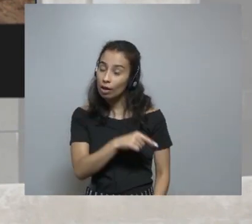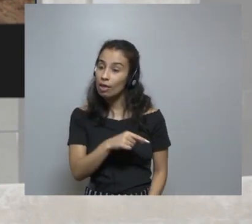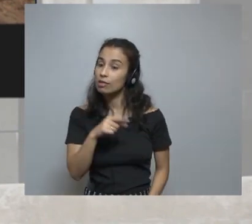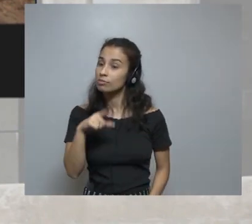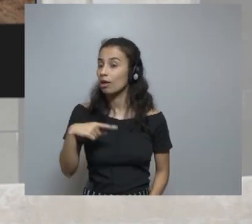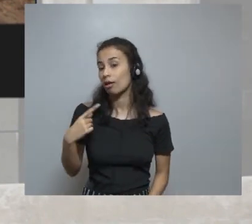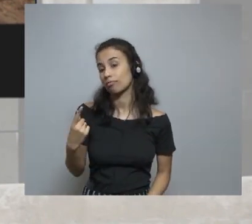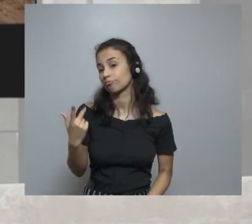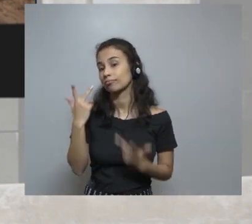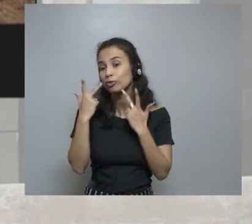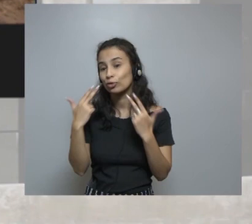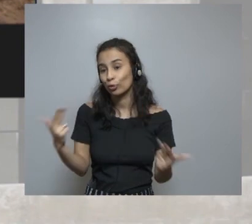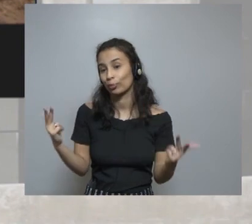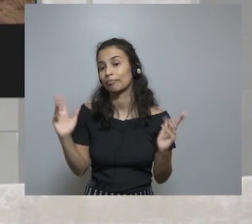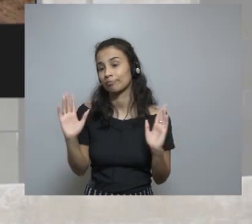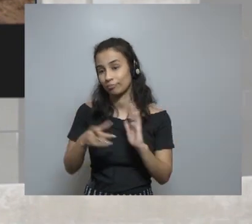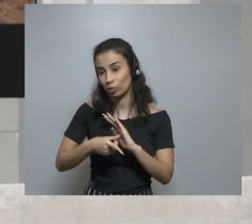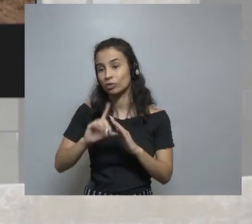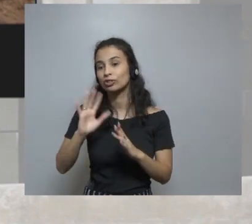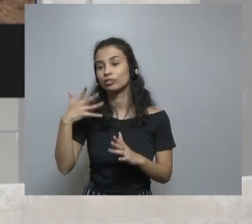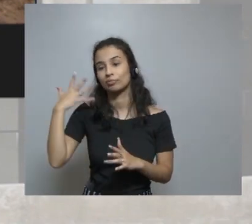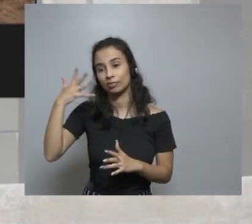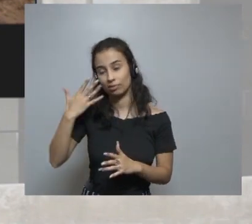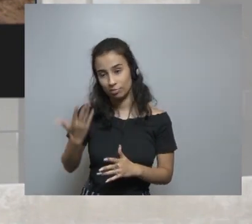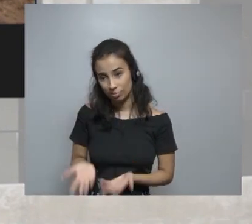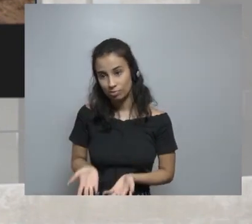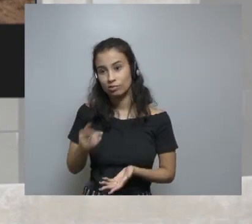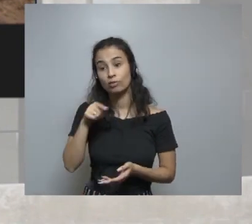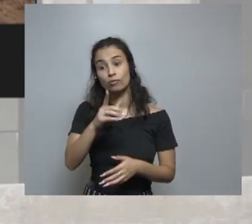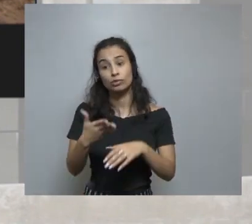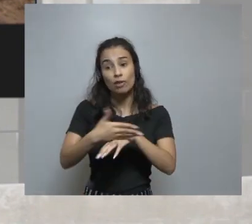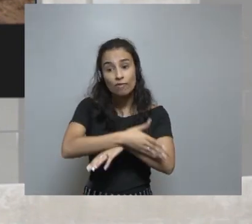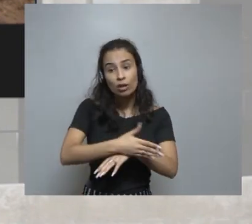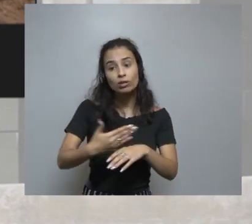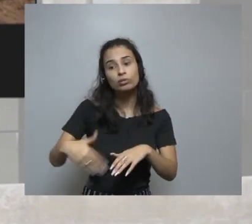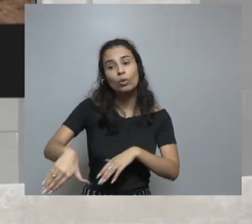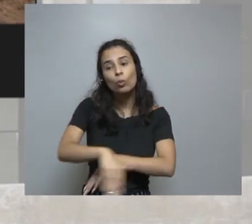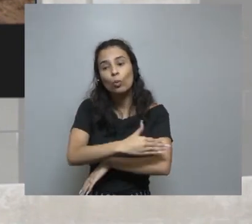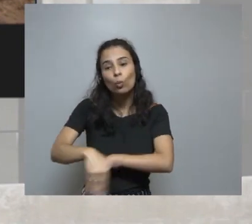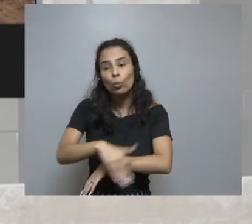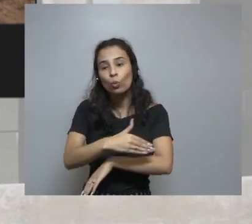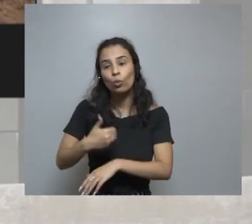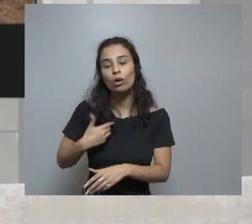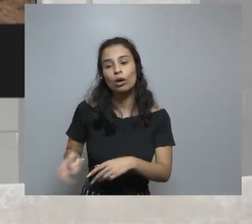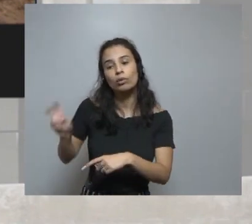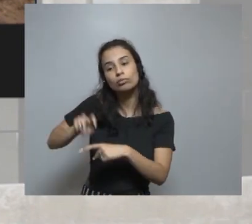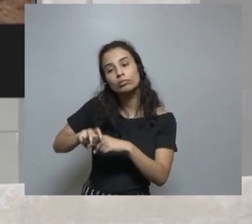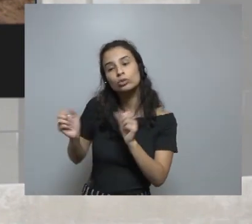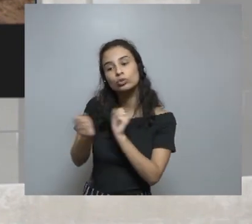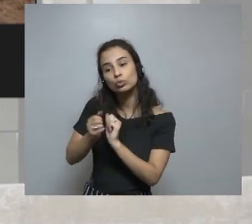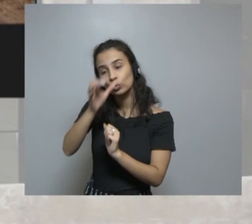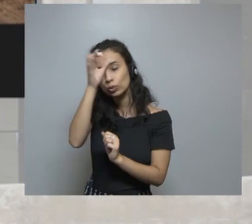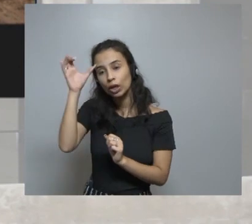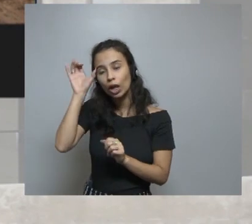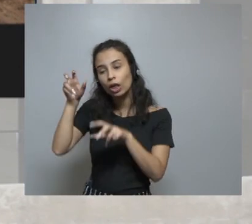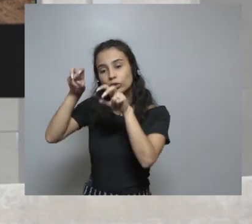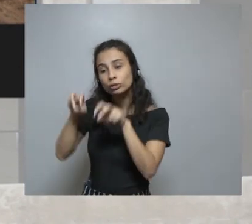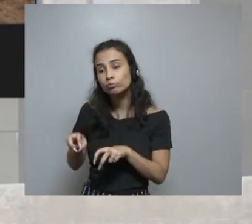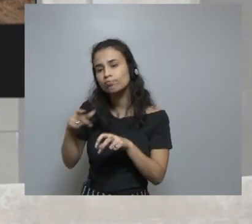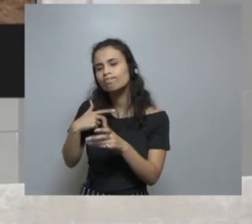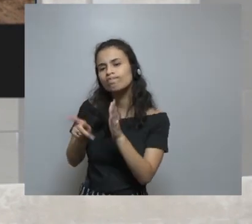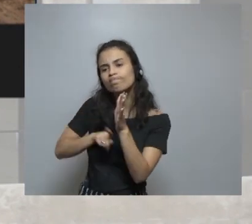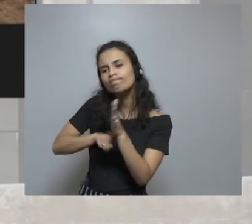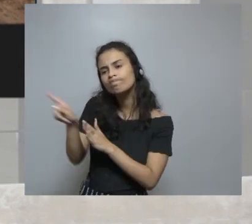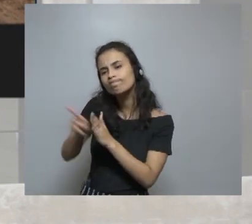Esto es un elemento común con las otras presentaciones que tuvimos aquí. Es el tema de ir a la calle,